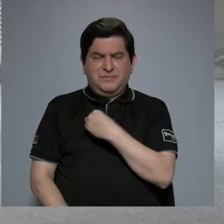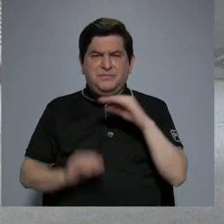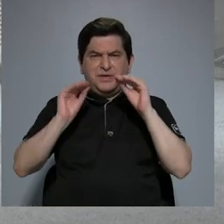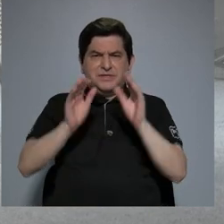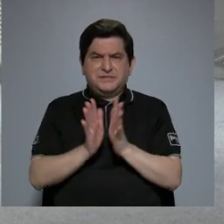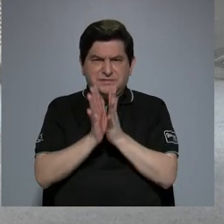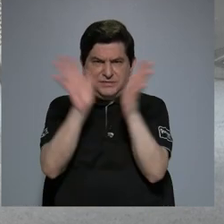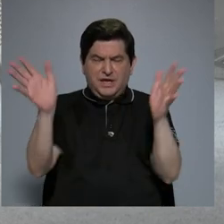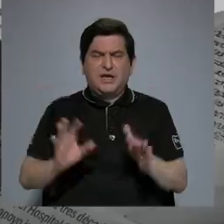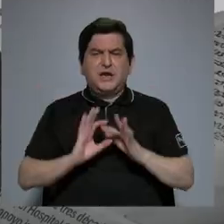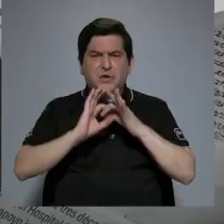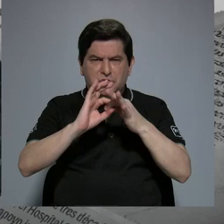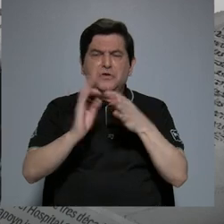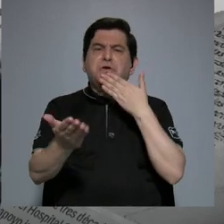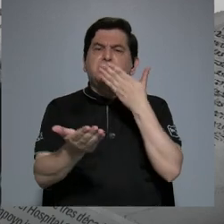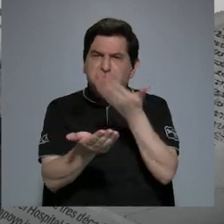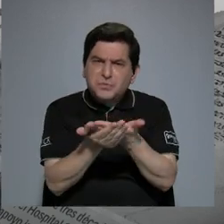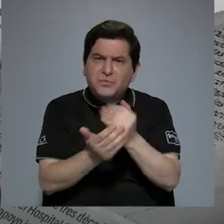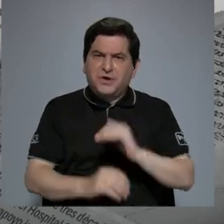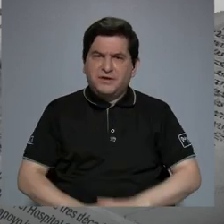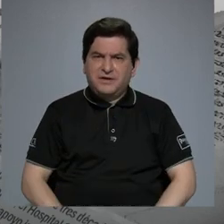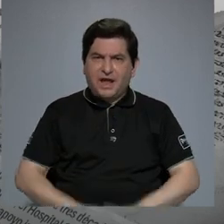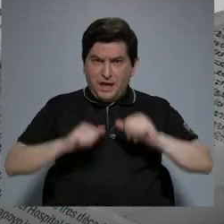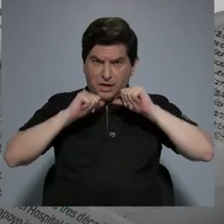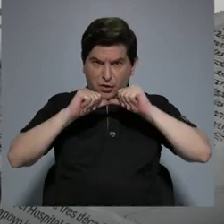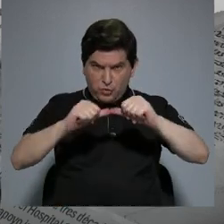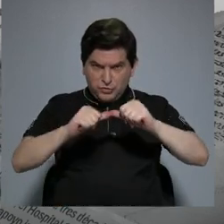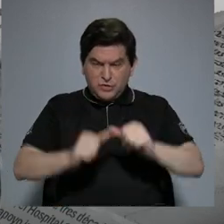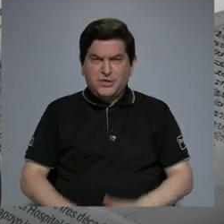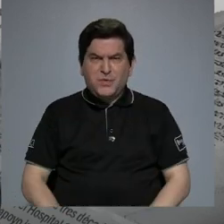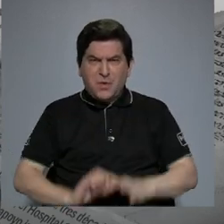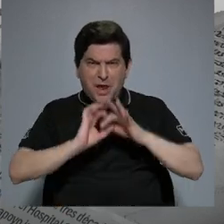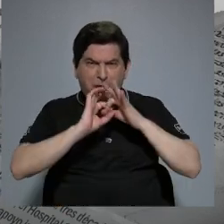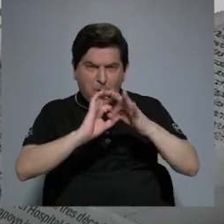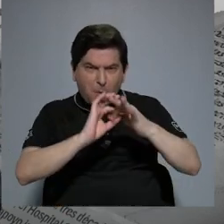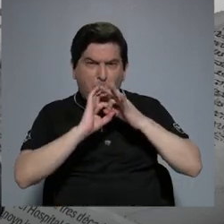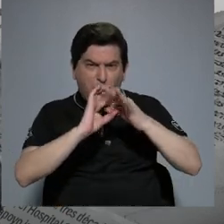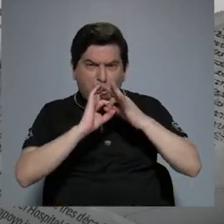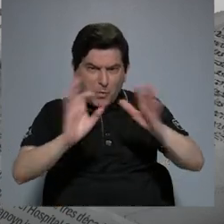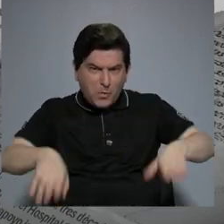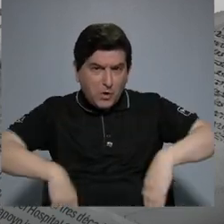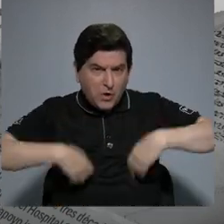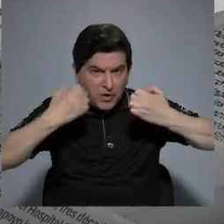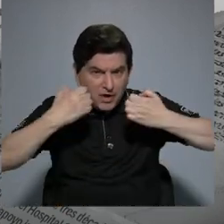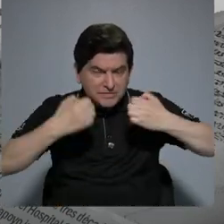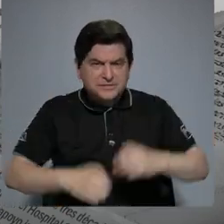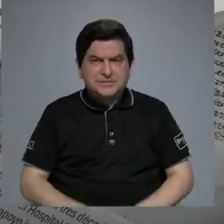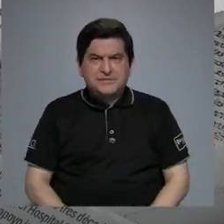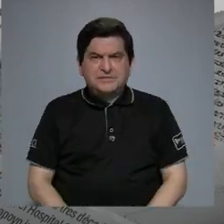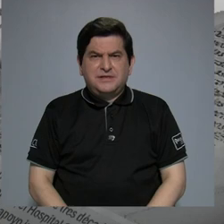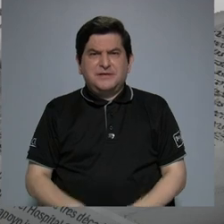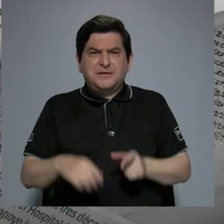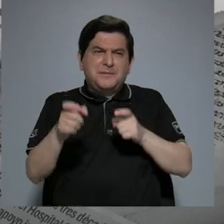muy buena relación, siguen existiendo esos lazos y esos vínculos que se han venido manejando años,